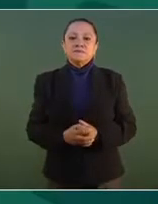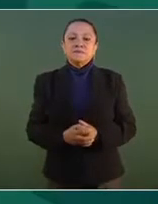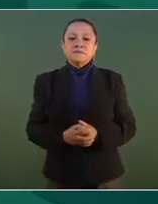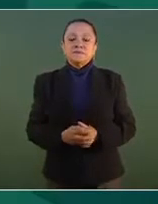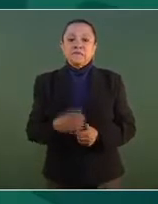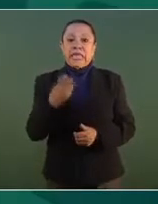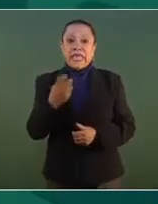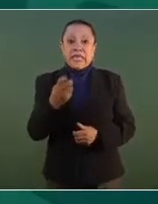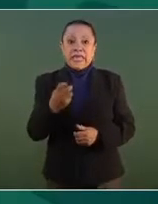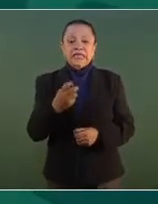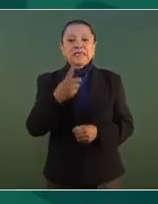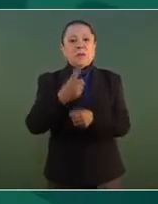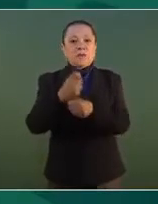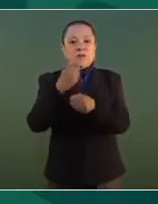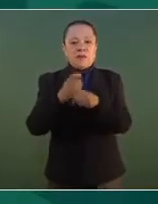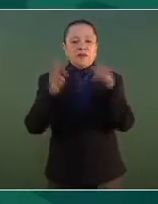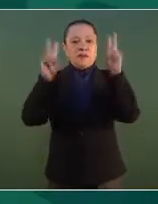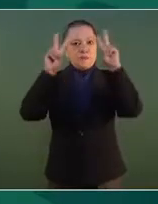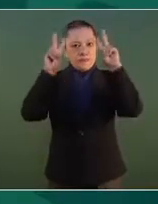ese va a ser el primer tema.